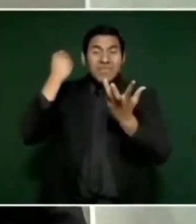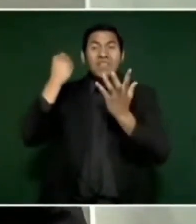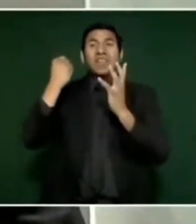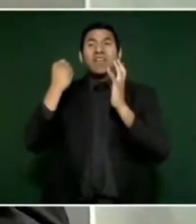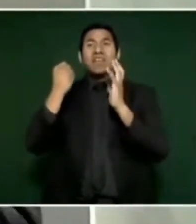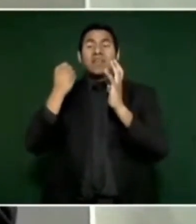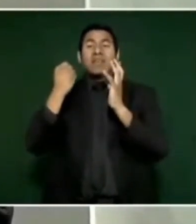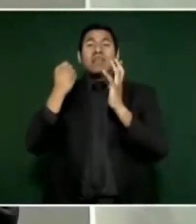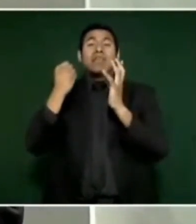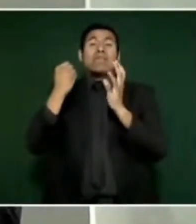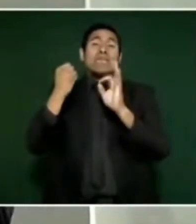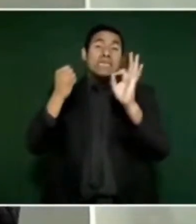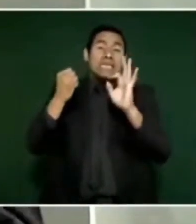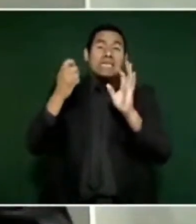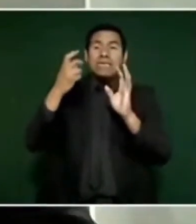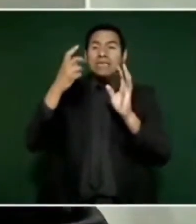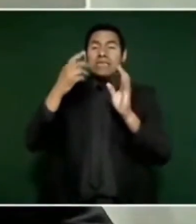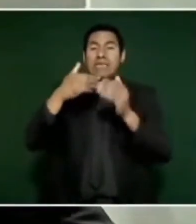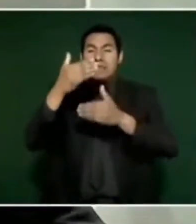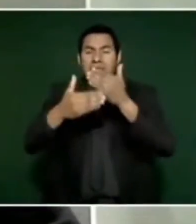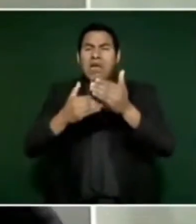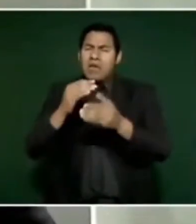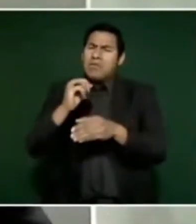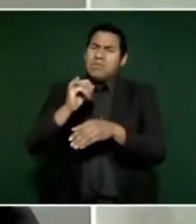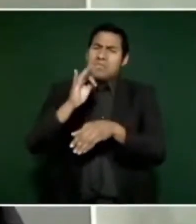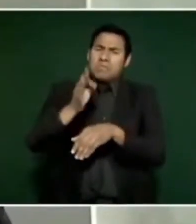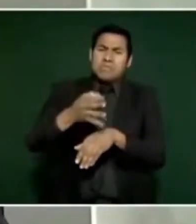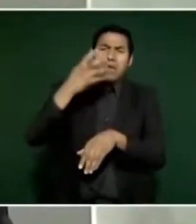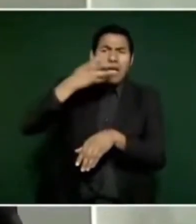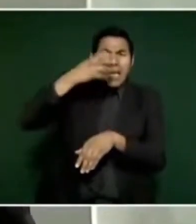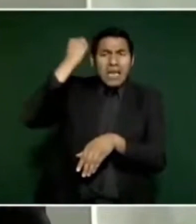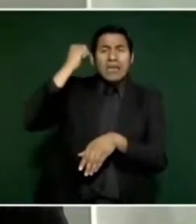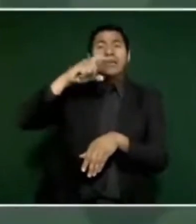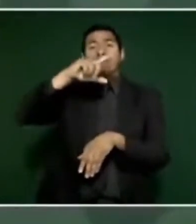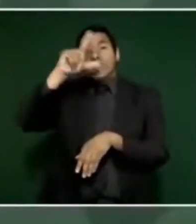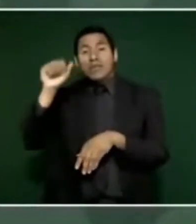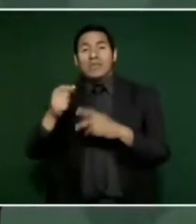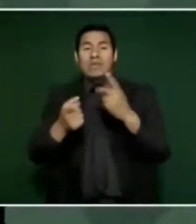precandidatos, candidatos, campañas.